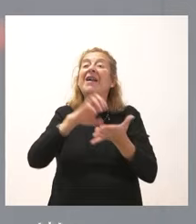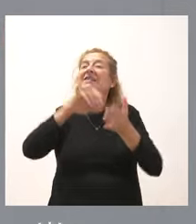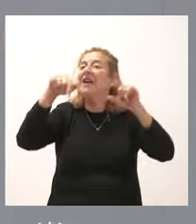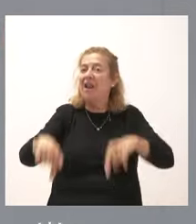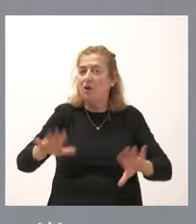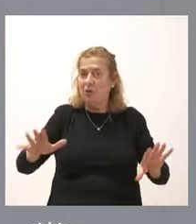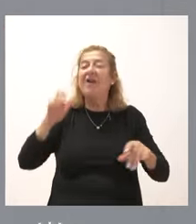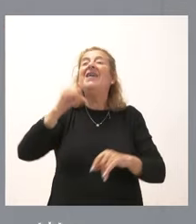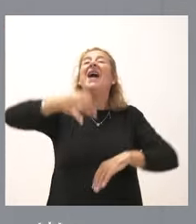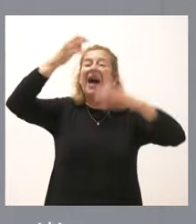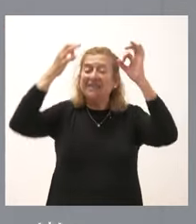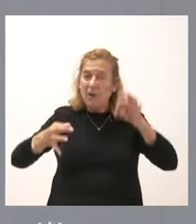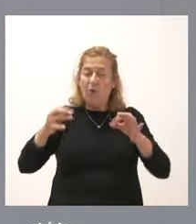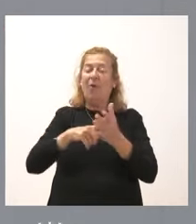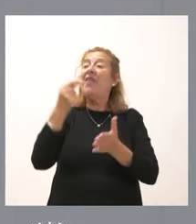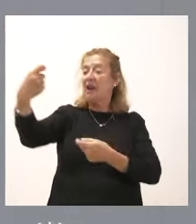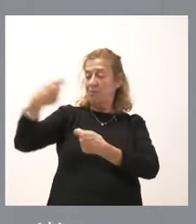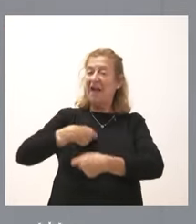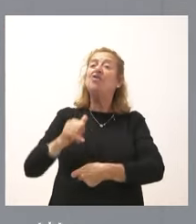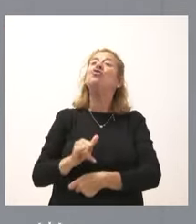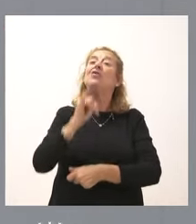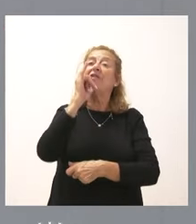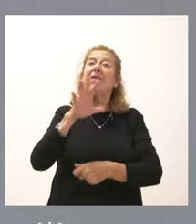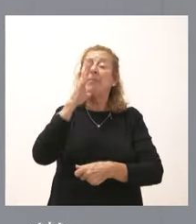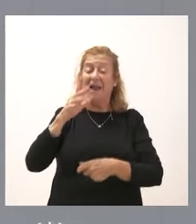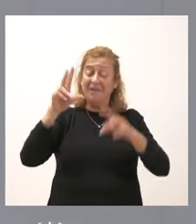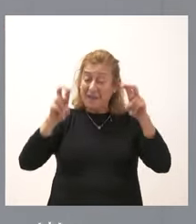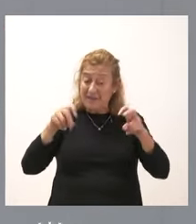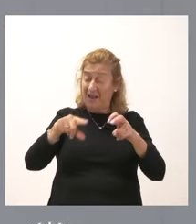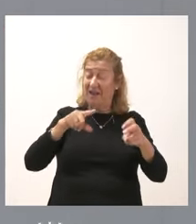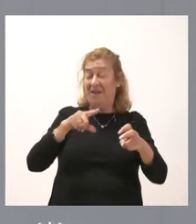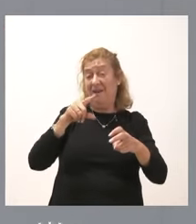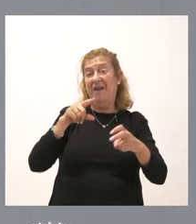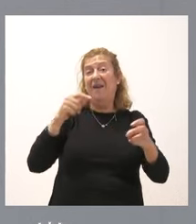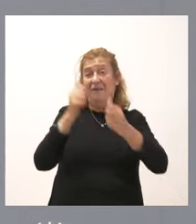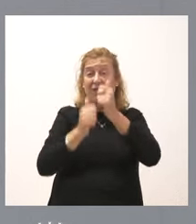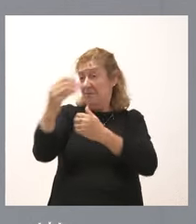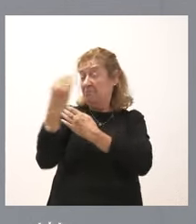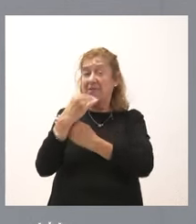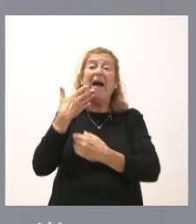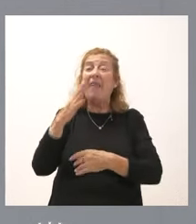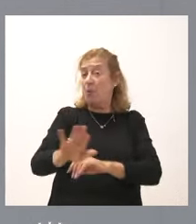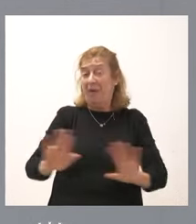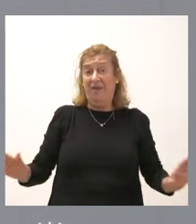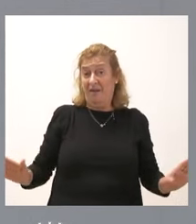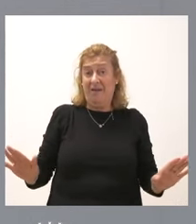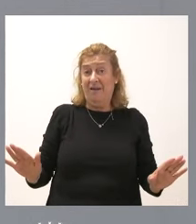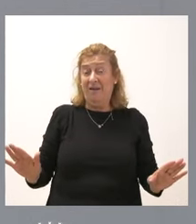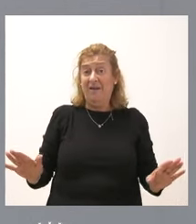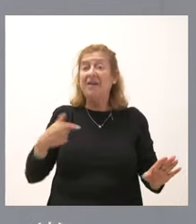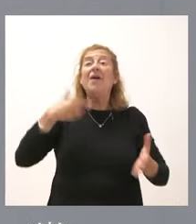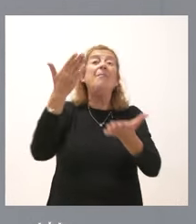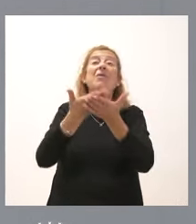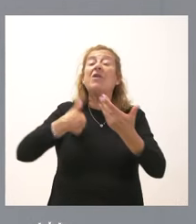y que se aseguren la financiación suficiente para que en el ámbito de nuestras competencias se nos financie de forma adecuada. Es pedir